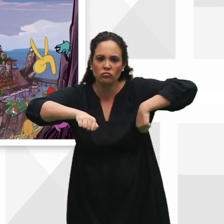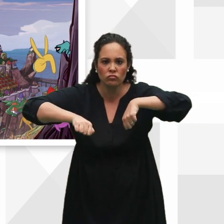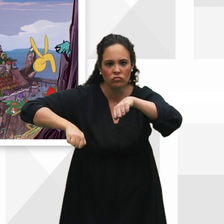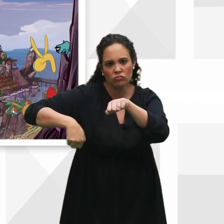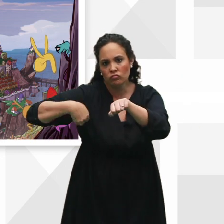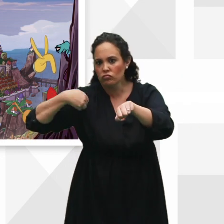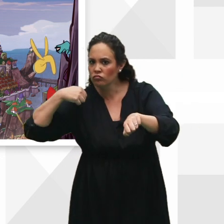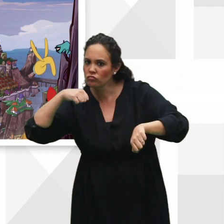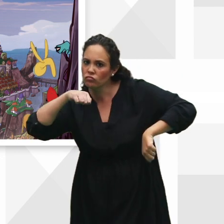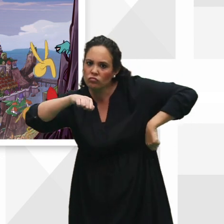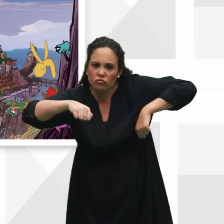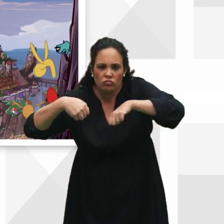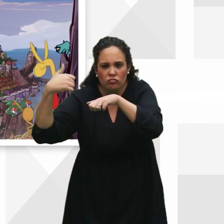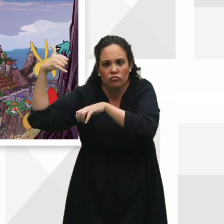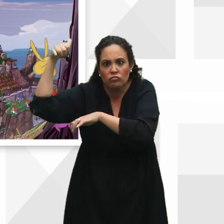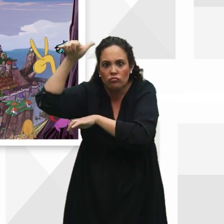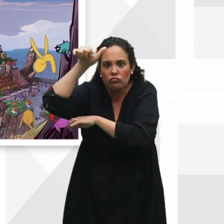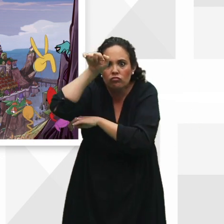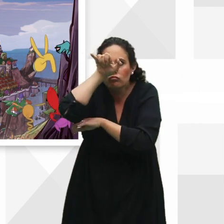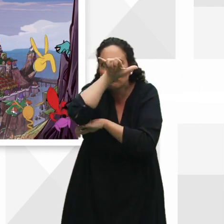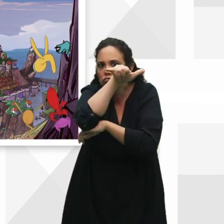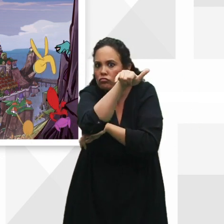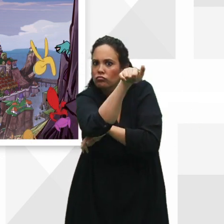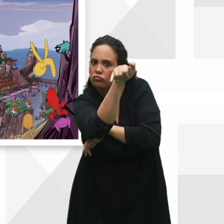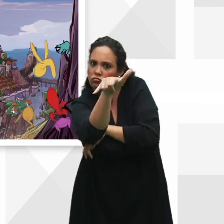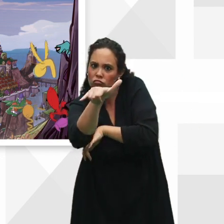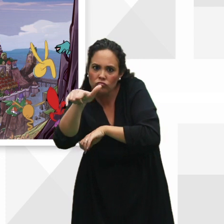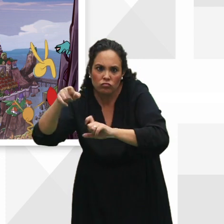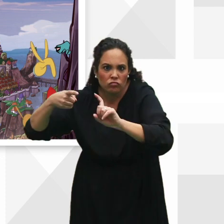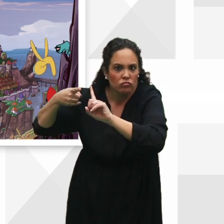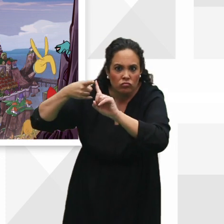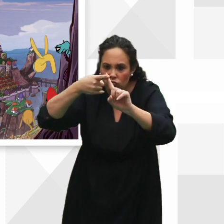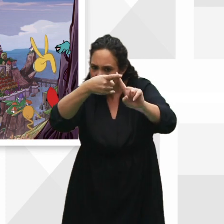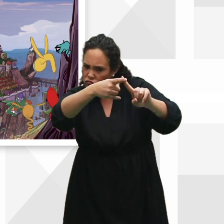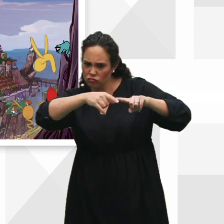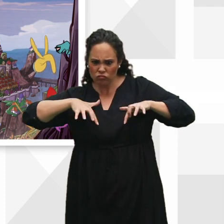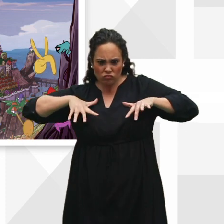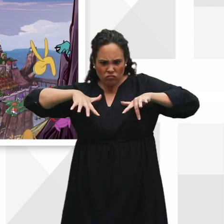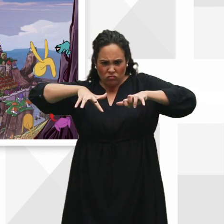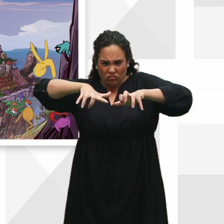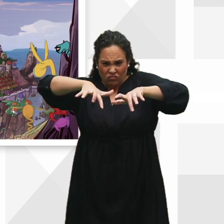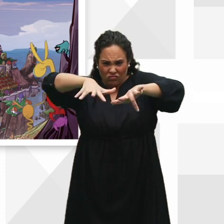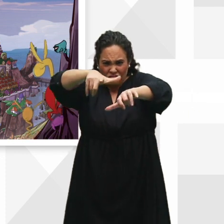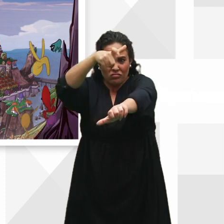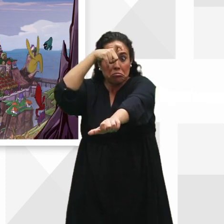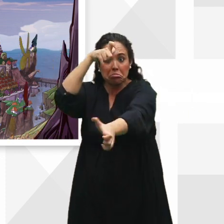volando sigilosos. Su objetivo, sin duda, era invadir el apacible pueblecito, hasta